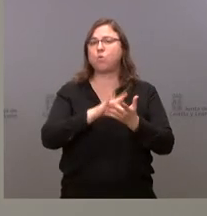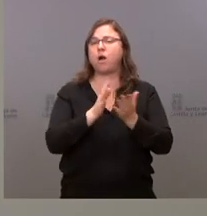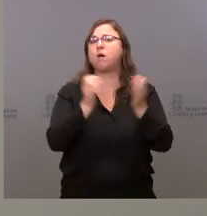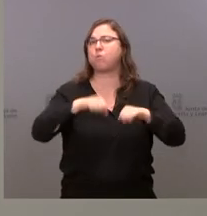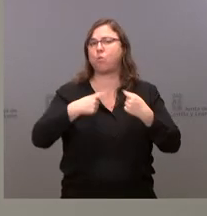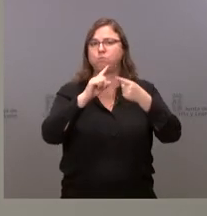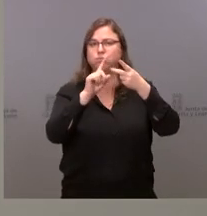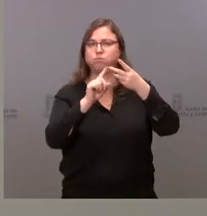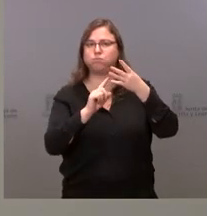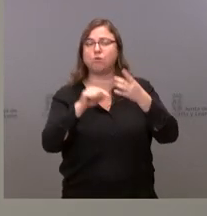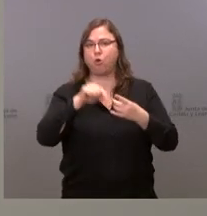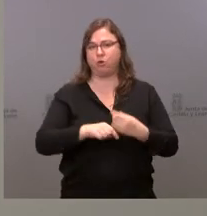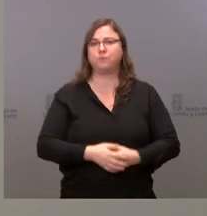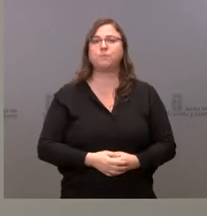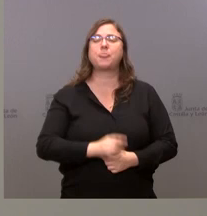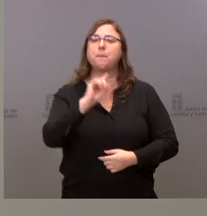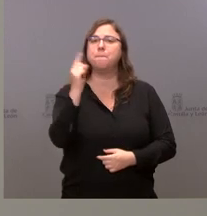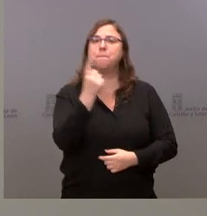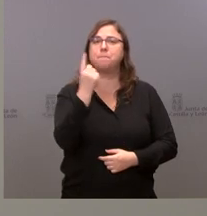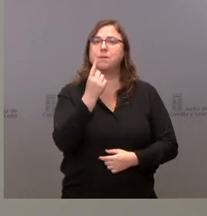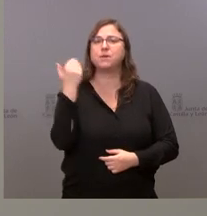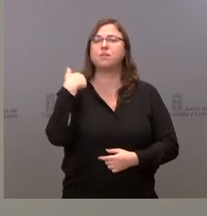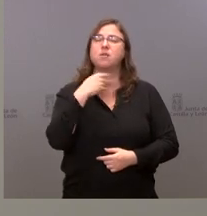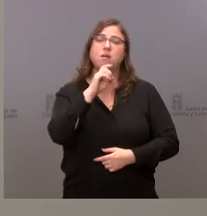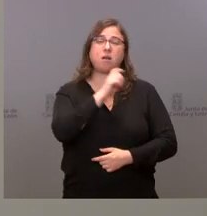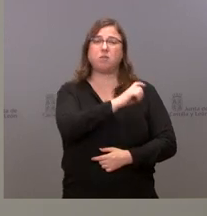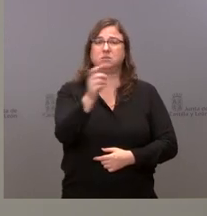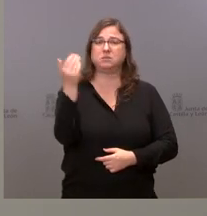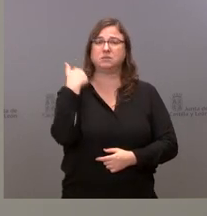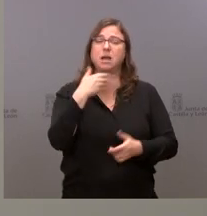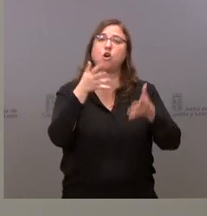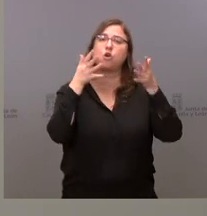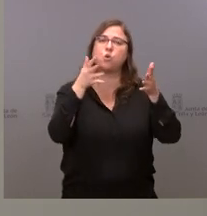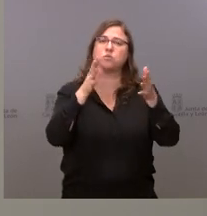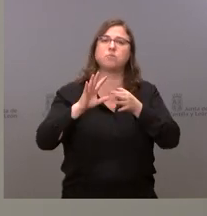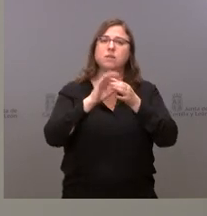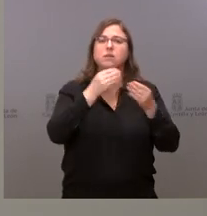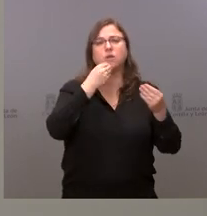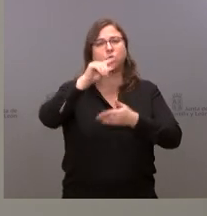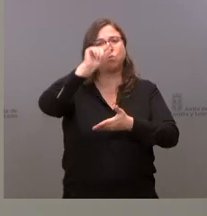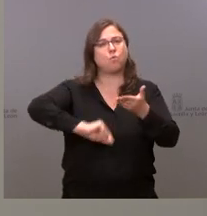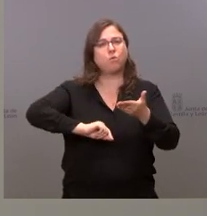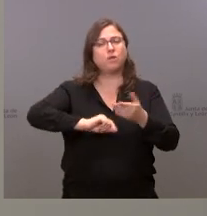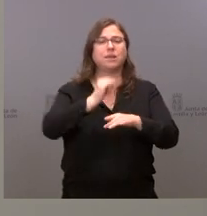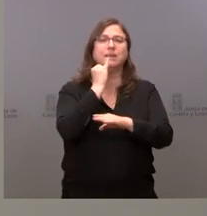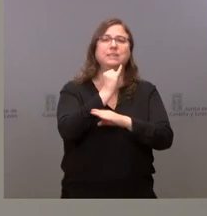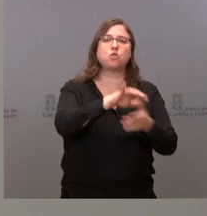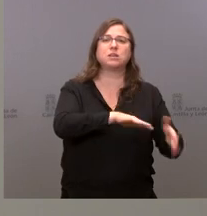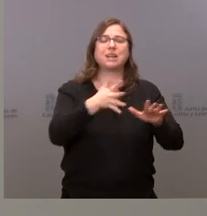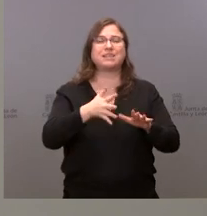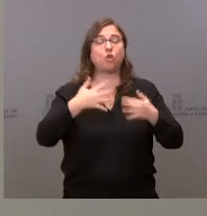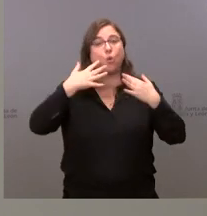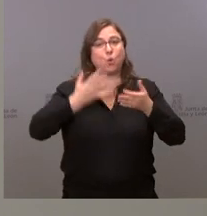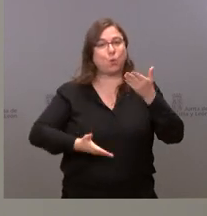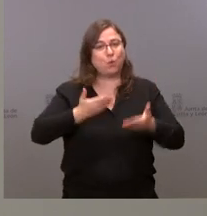en el Consejo de Gobierno el día de hoy. Lo primero fue una comunicación que hice al consejo sobre la suscripción del convenio entre el Instituto para la Transición Justa